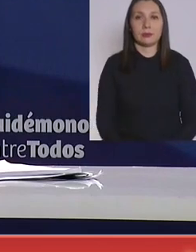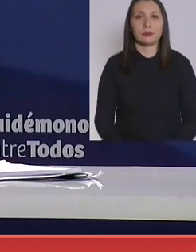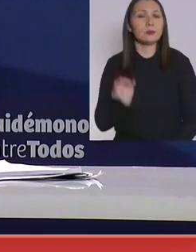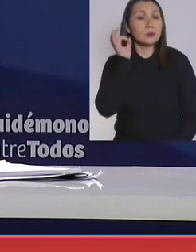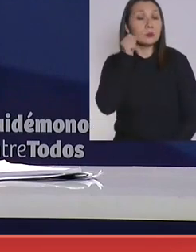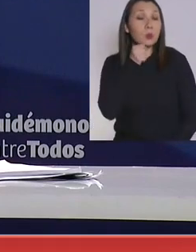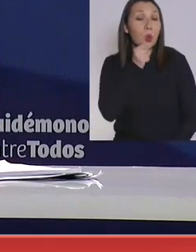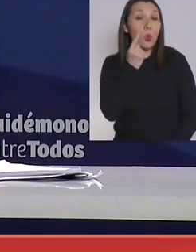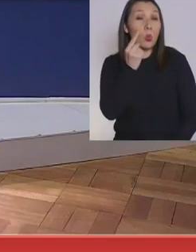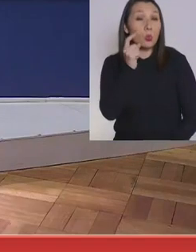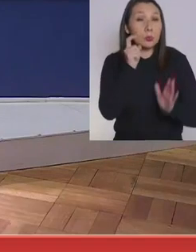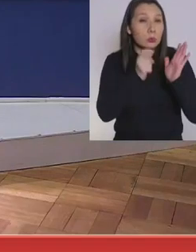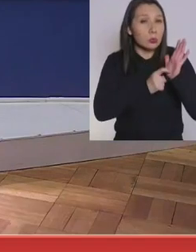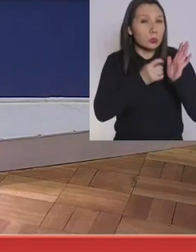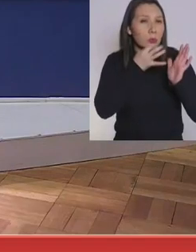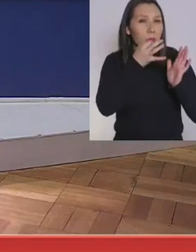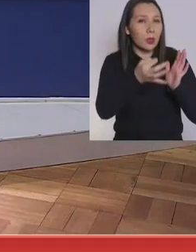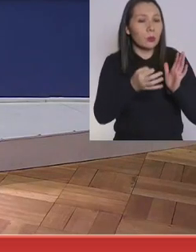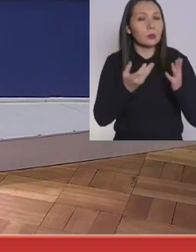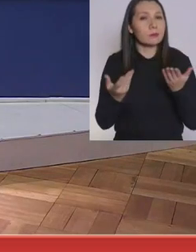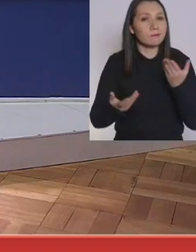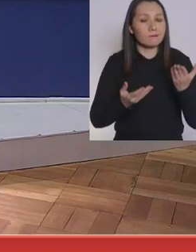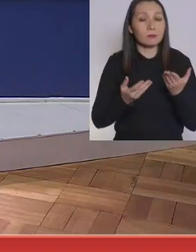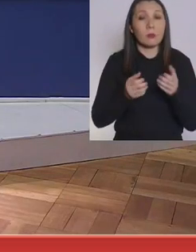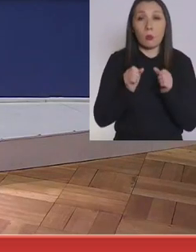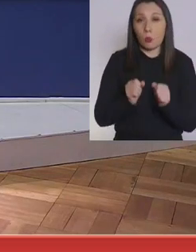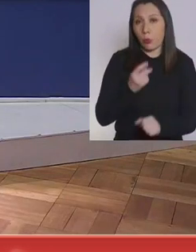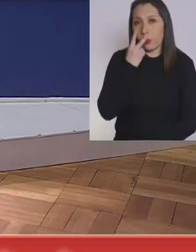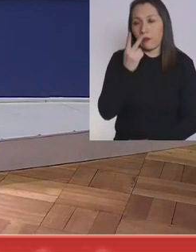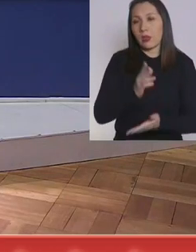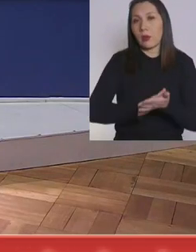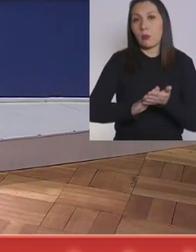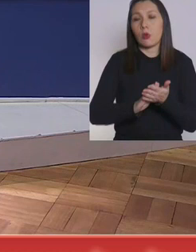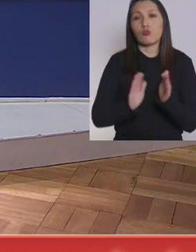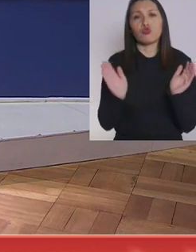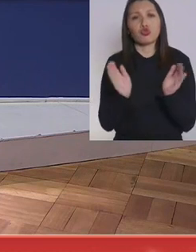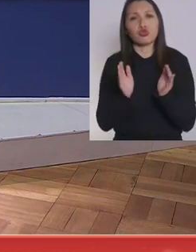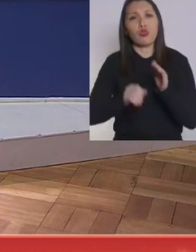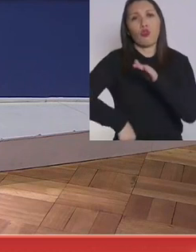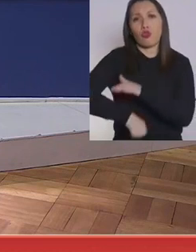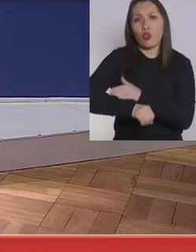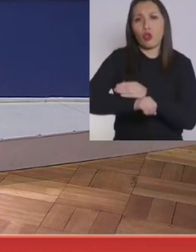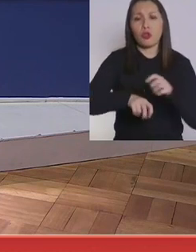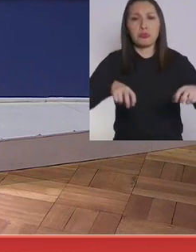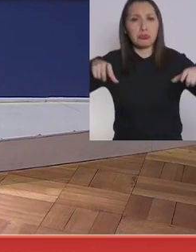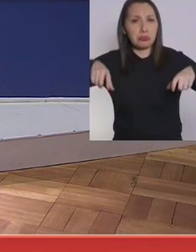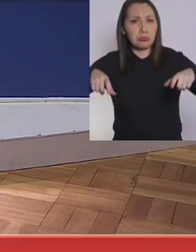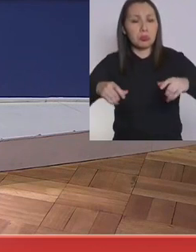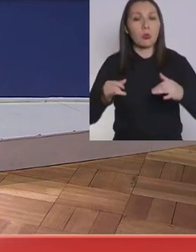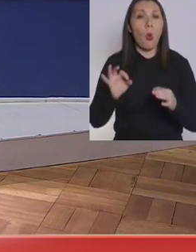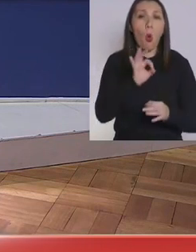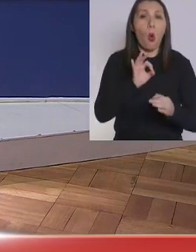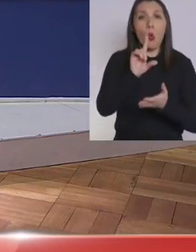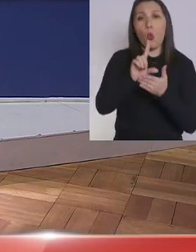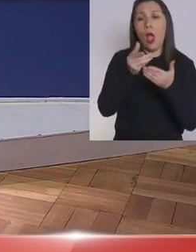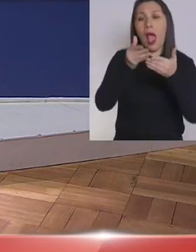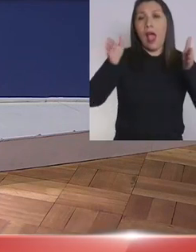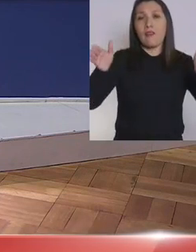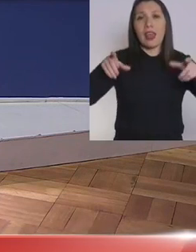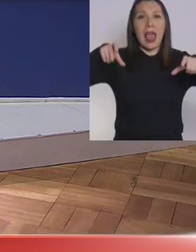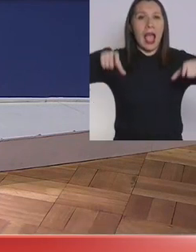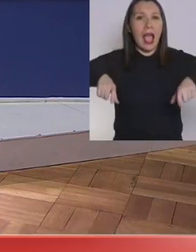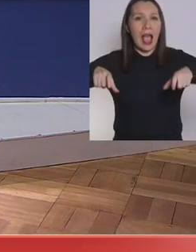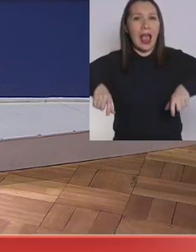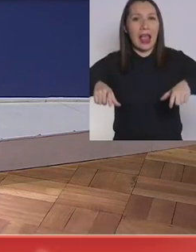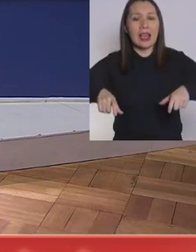Subsecretaria, un punto respecto a la pregunta. ¿Podríamos ver entonces, por ejemplo, pequeños partidos de fútbol o, por ejemplo, centros abiertos como son las